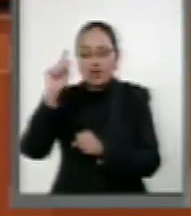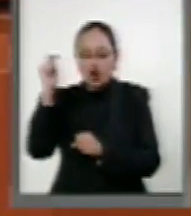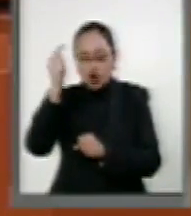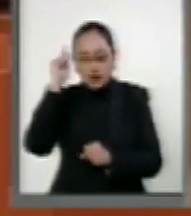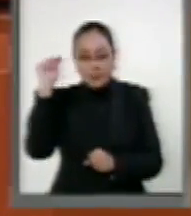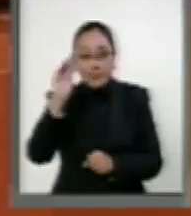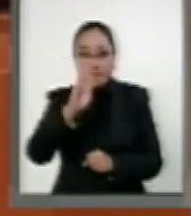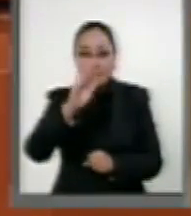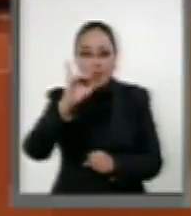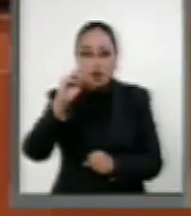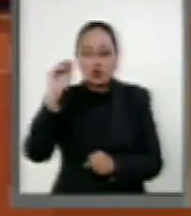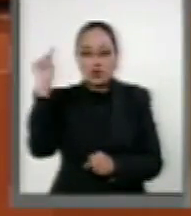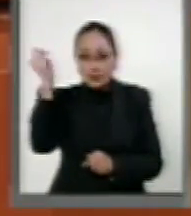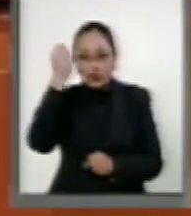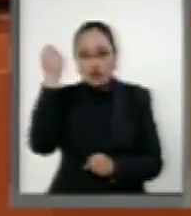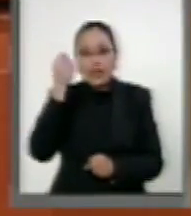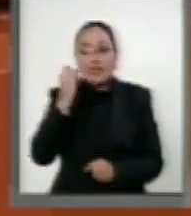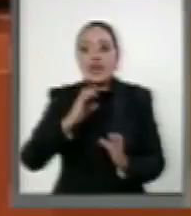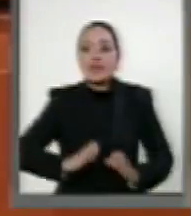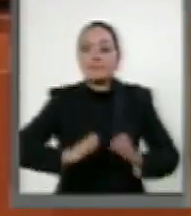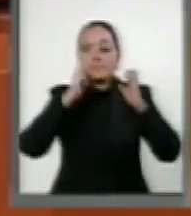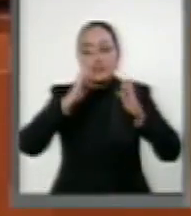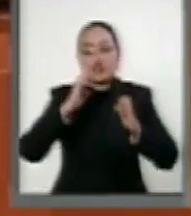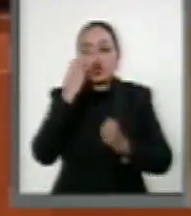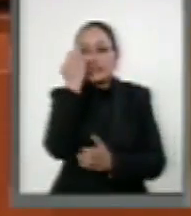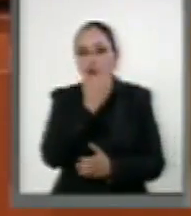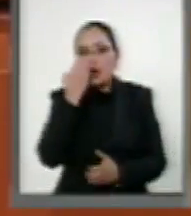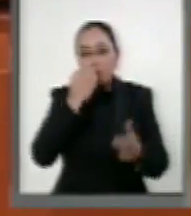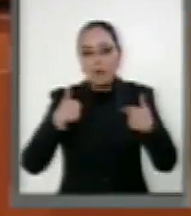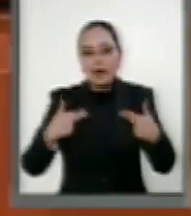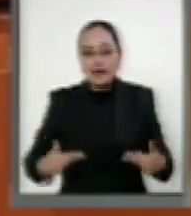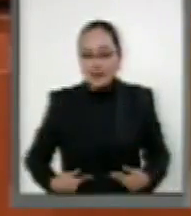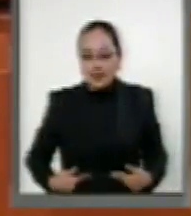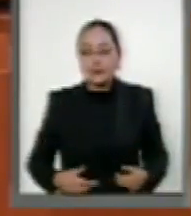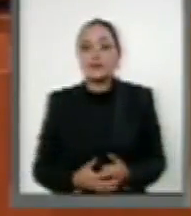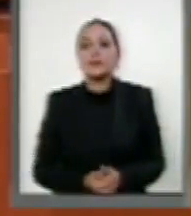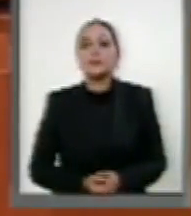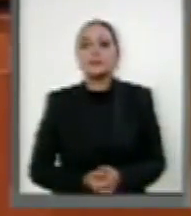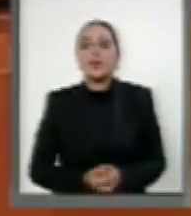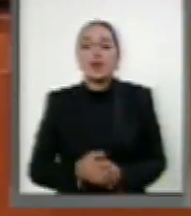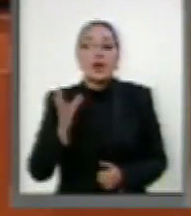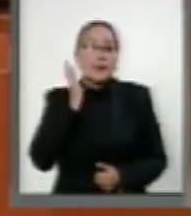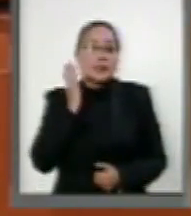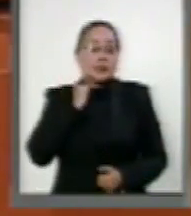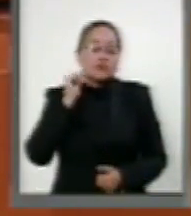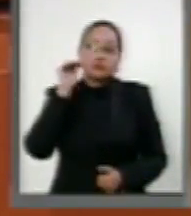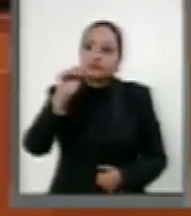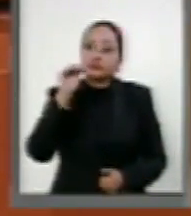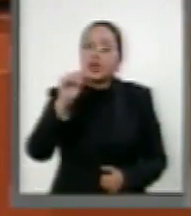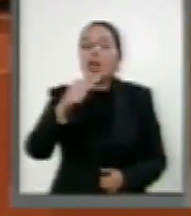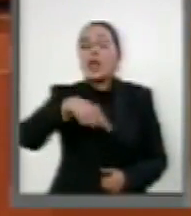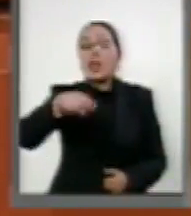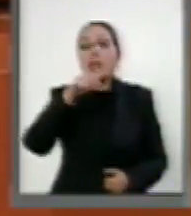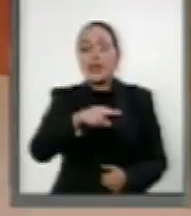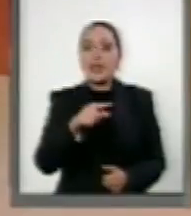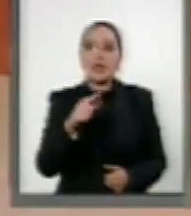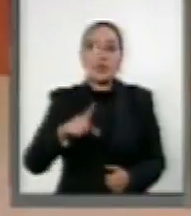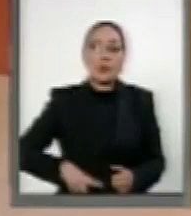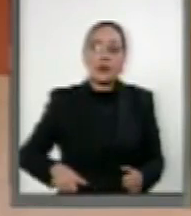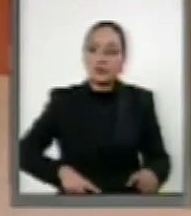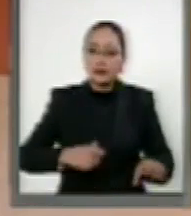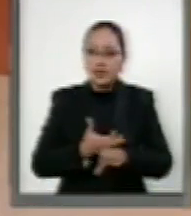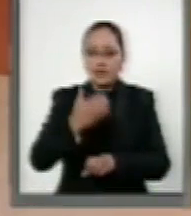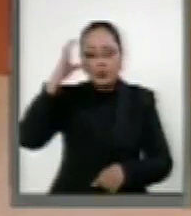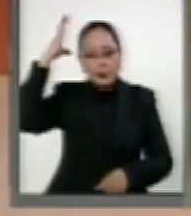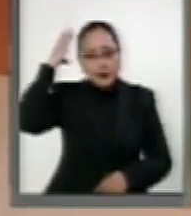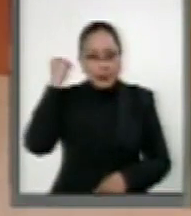edificio de la Facultad de Humanidades. Tercero, el Senado de la República exhorta al gobierno del estado de Morelos a que inicie